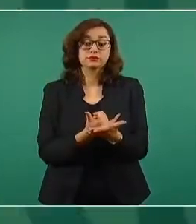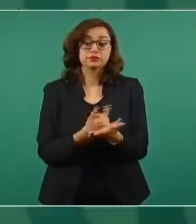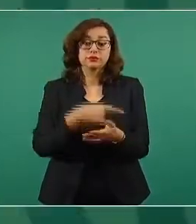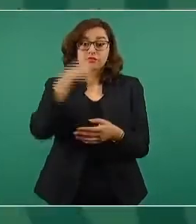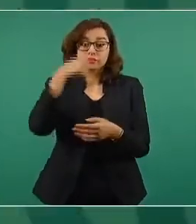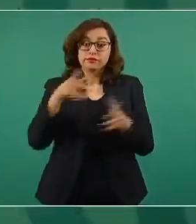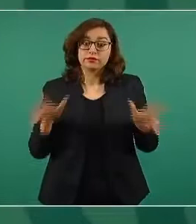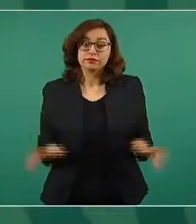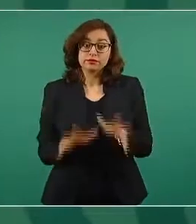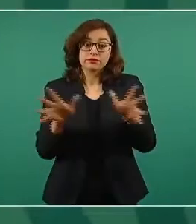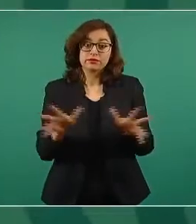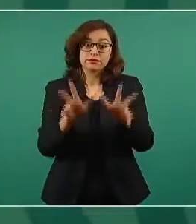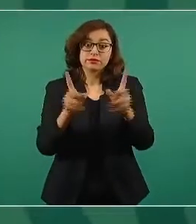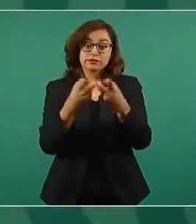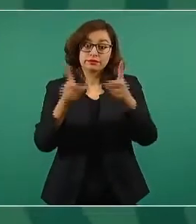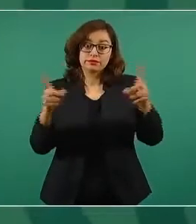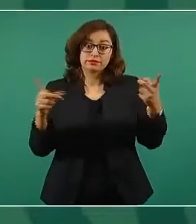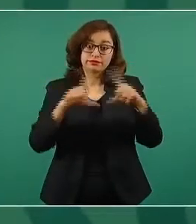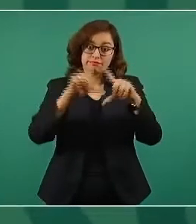desarrollo para el país